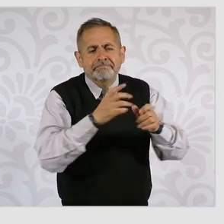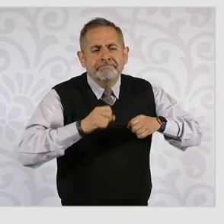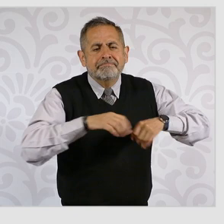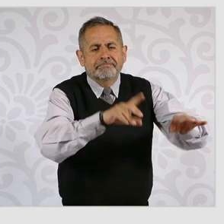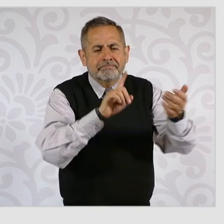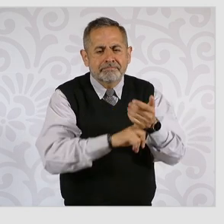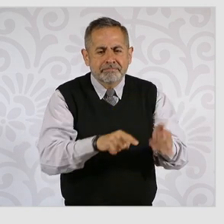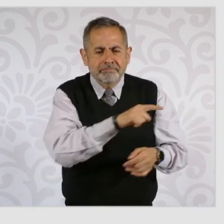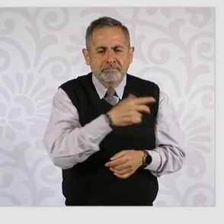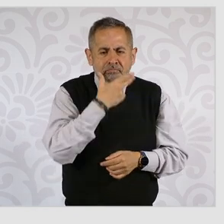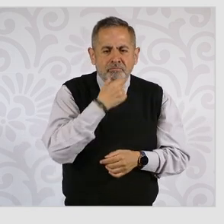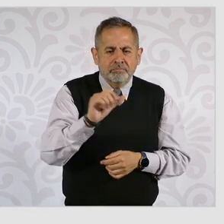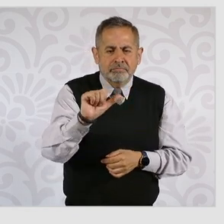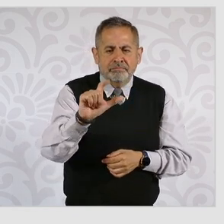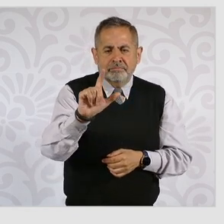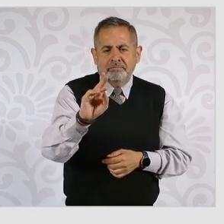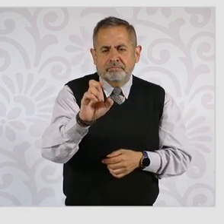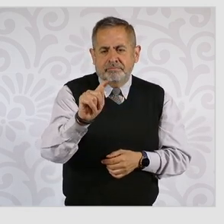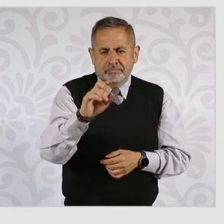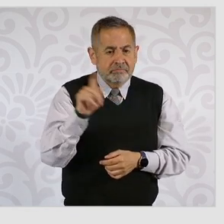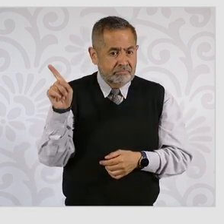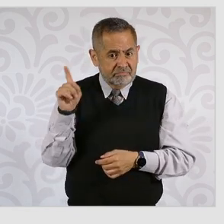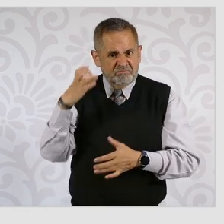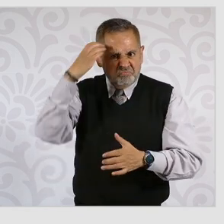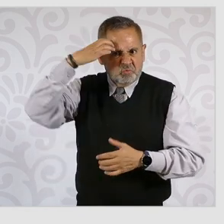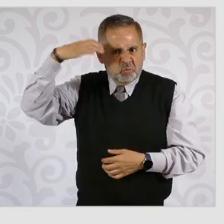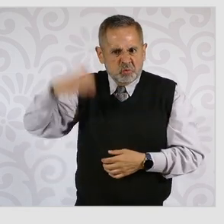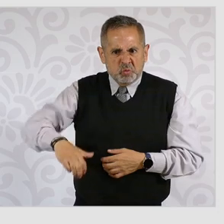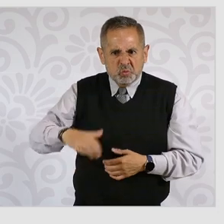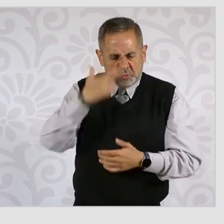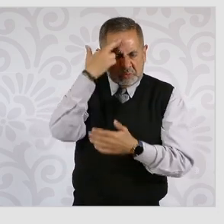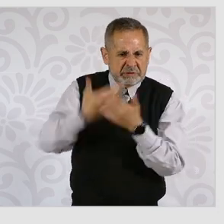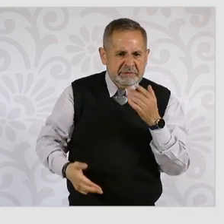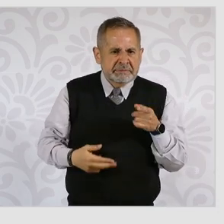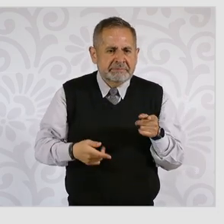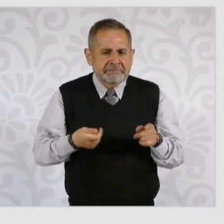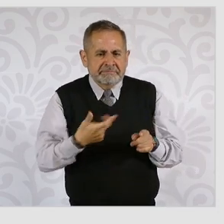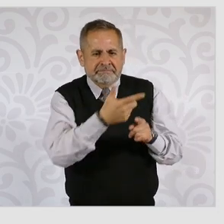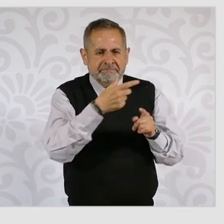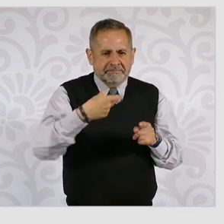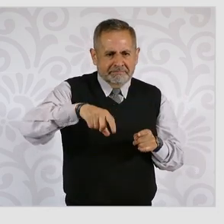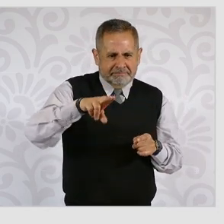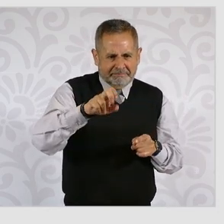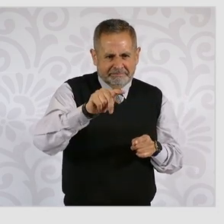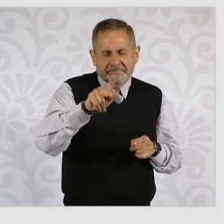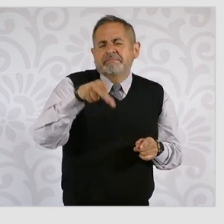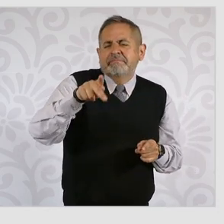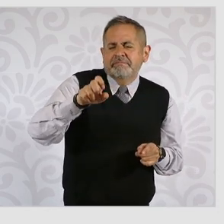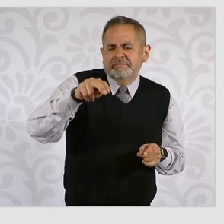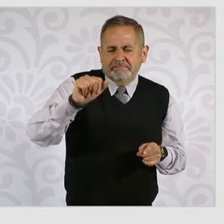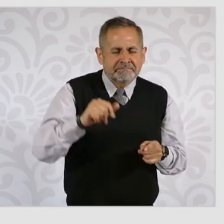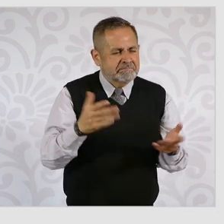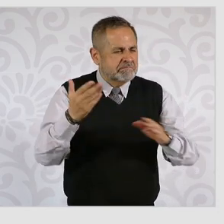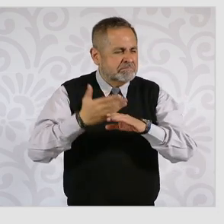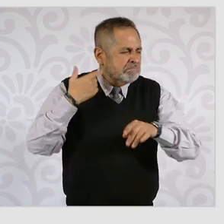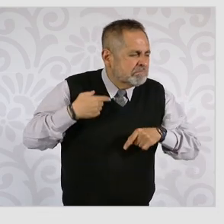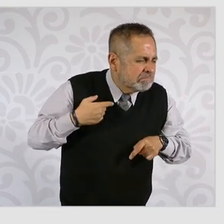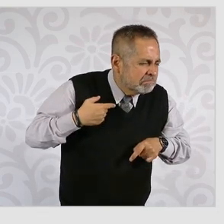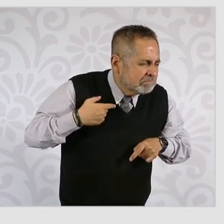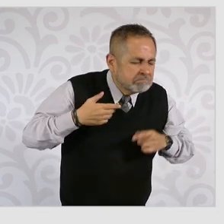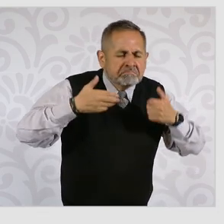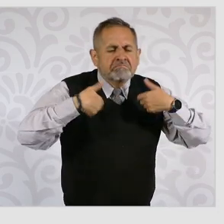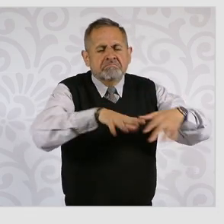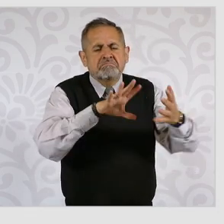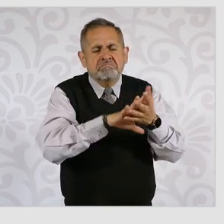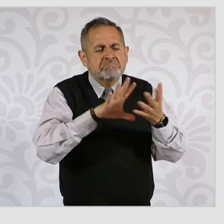un delincuente alias Elquena, esto fue el 25 de enero de 2024, al no